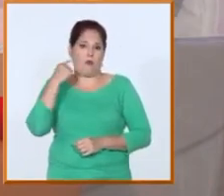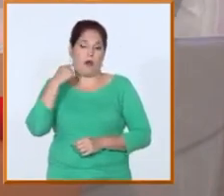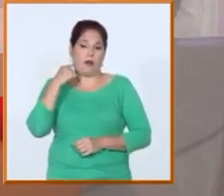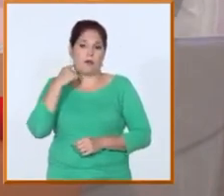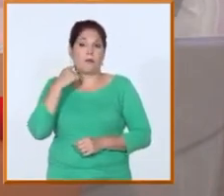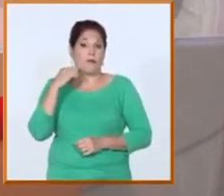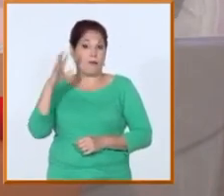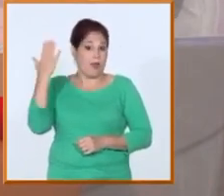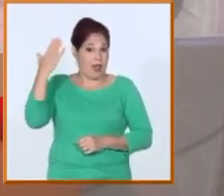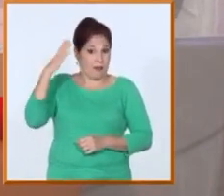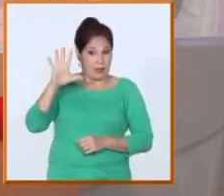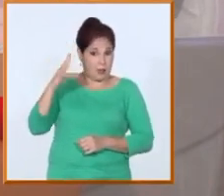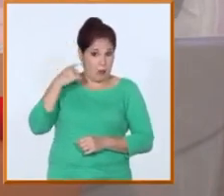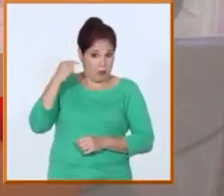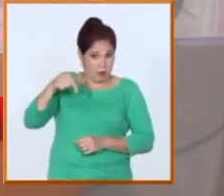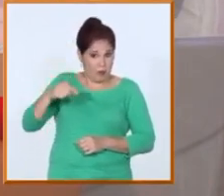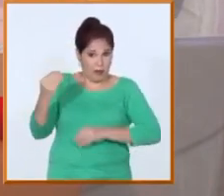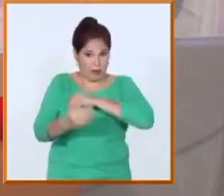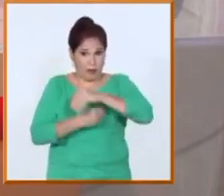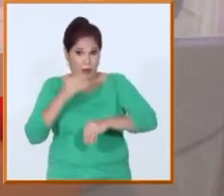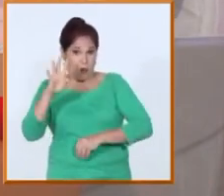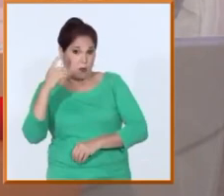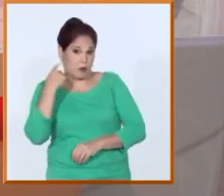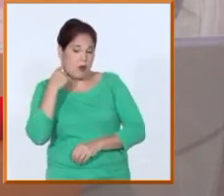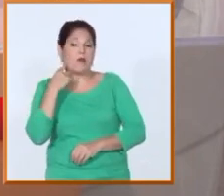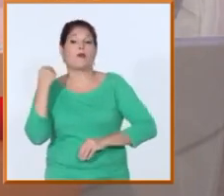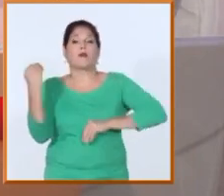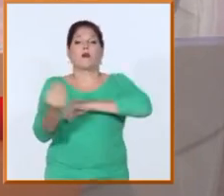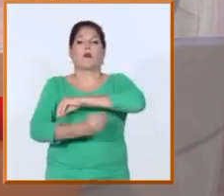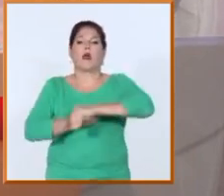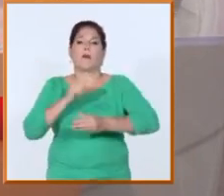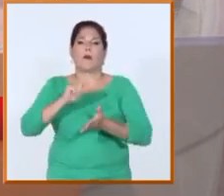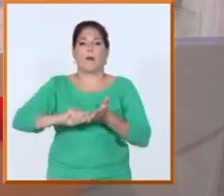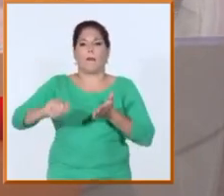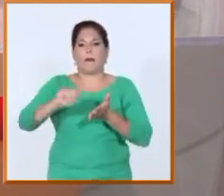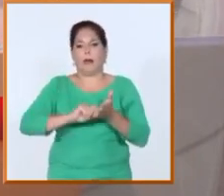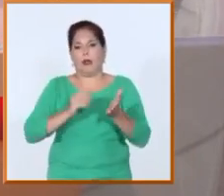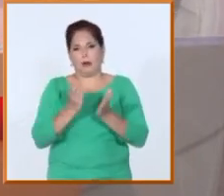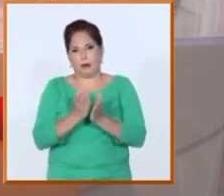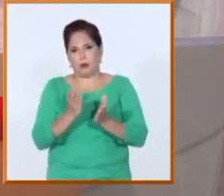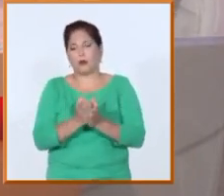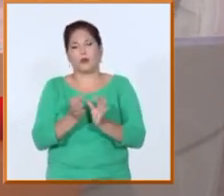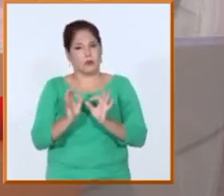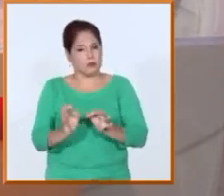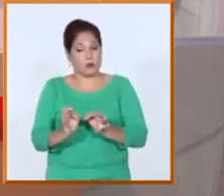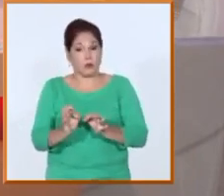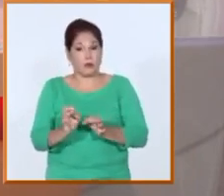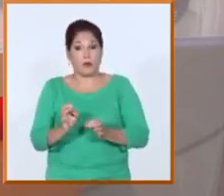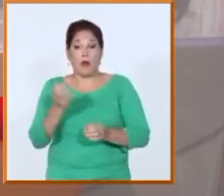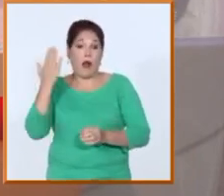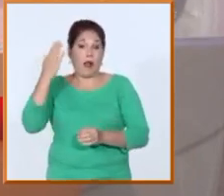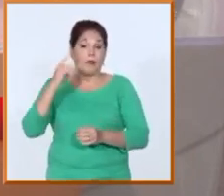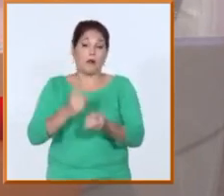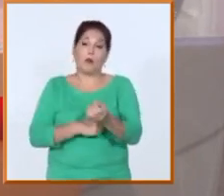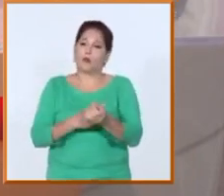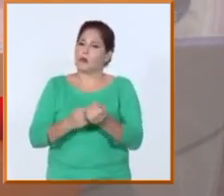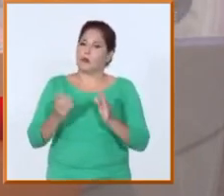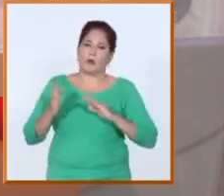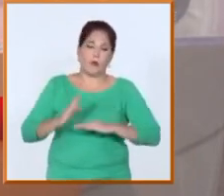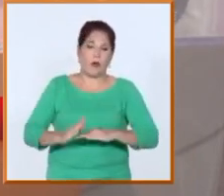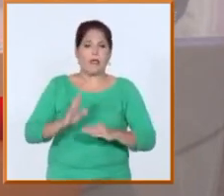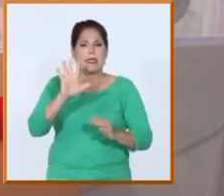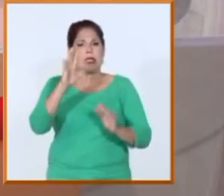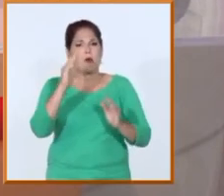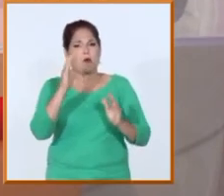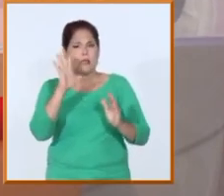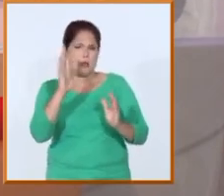transformación de los planes de estudio, quizás no como estábamos acostumbrados, que cada cierta cantidad de tiempo se hacía